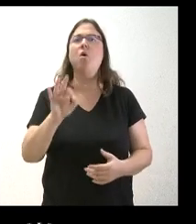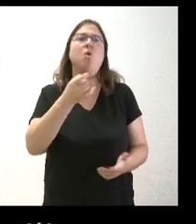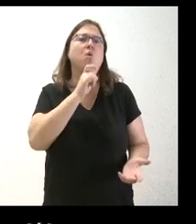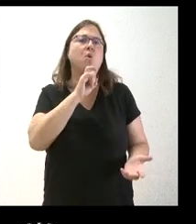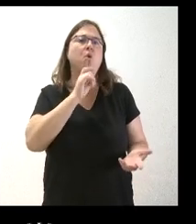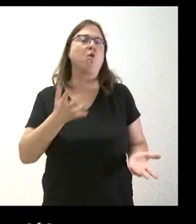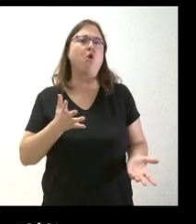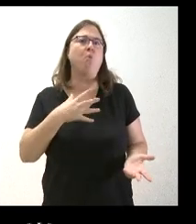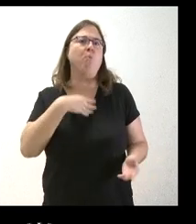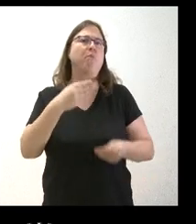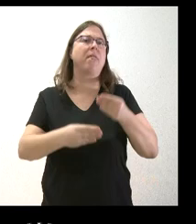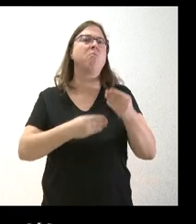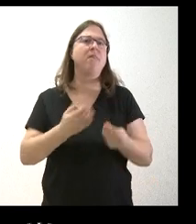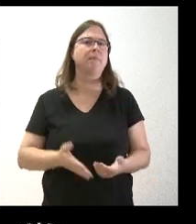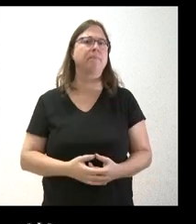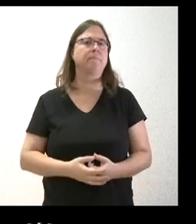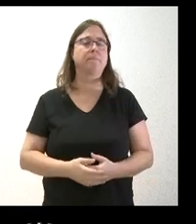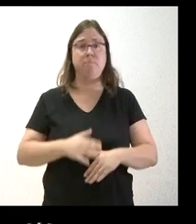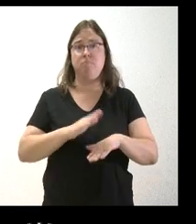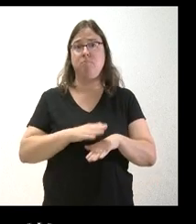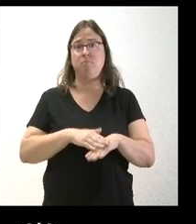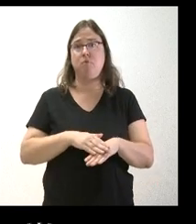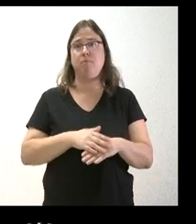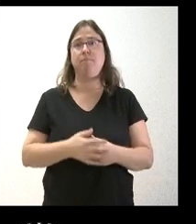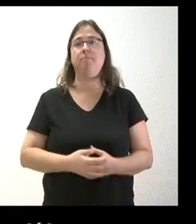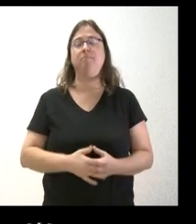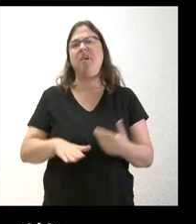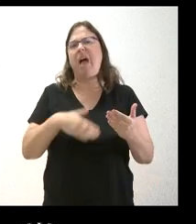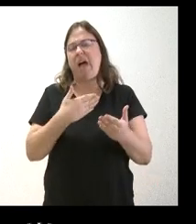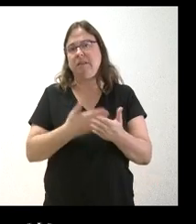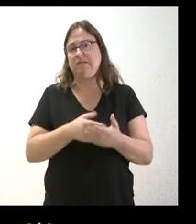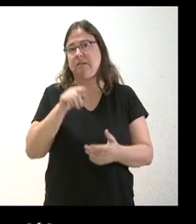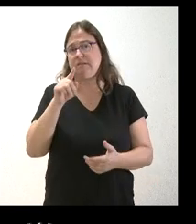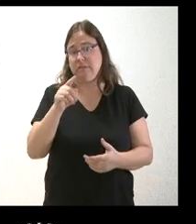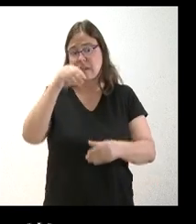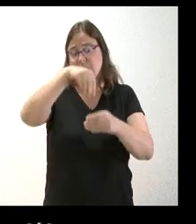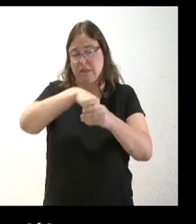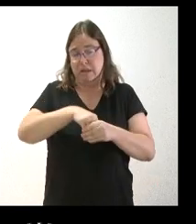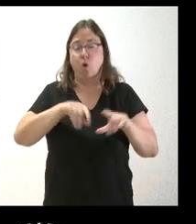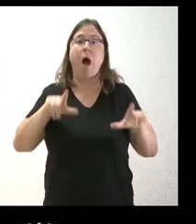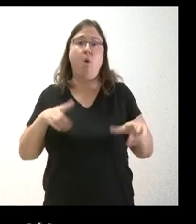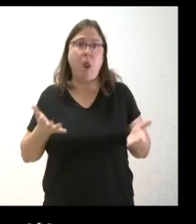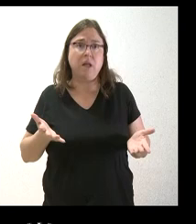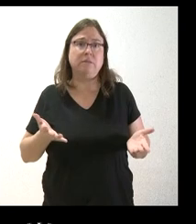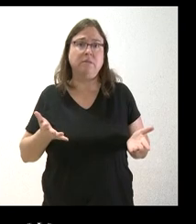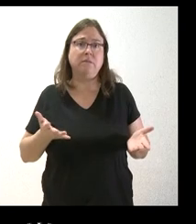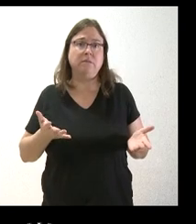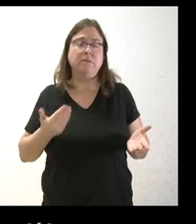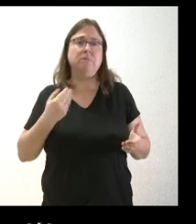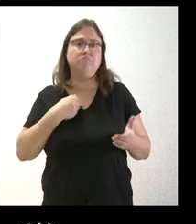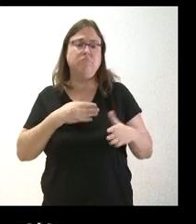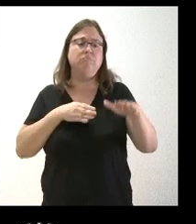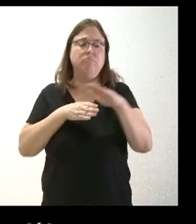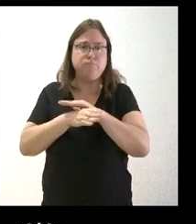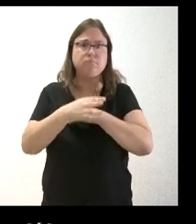puede actuar, dado que, bueno, no sé hasta qué puntos dentro de las aulas pueden acceder